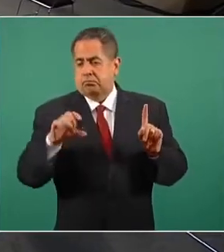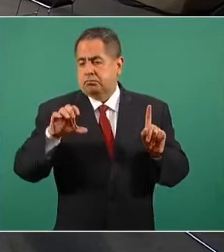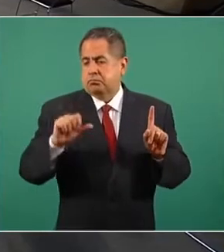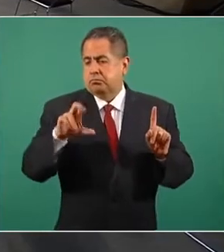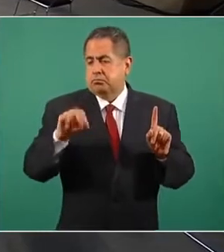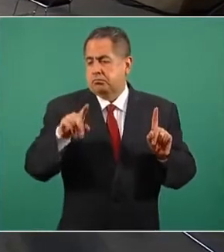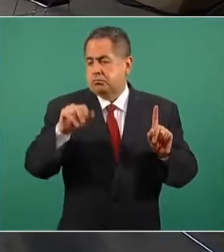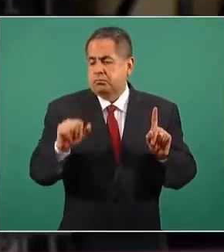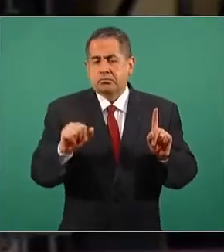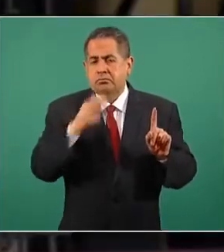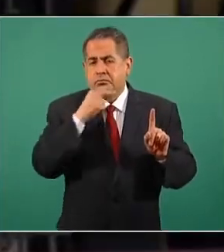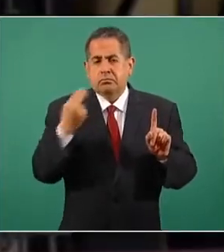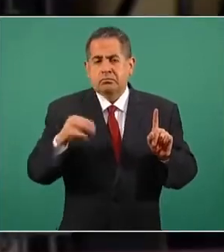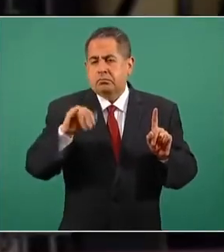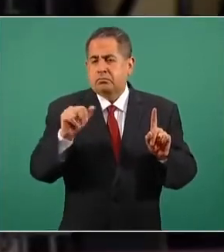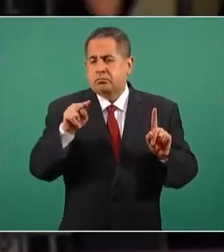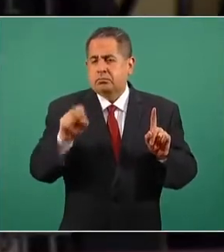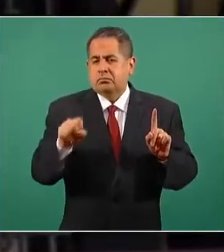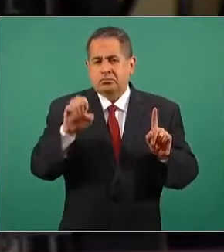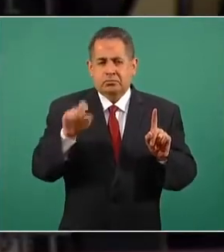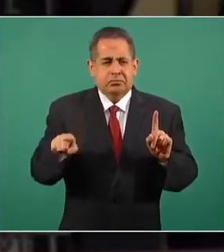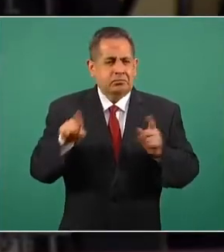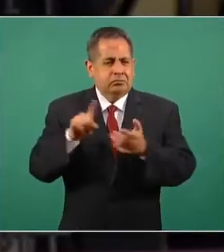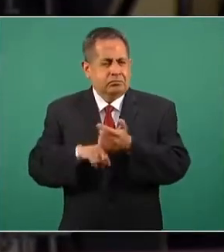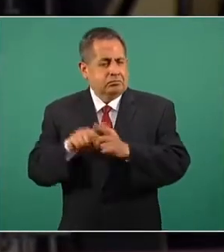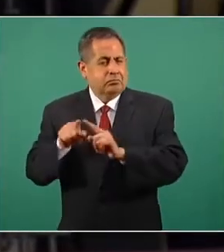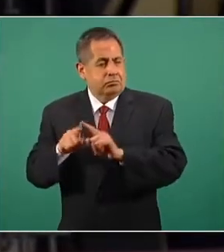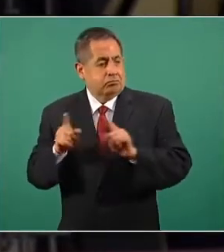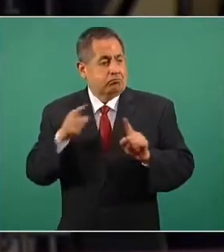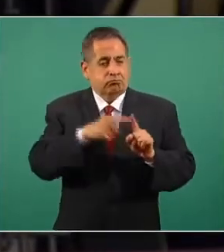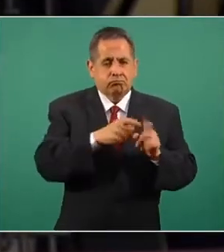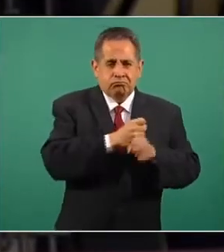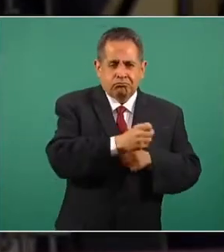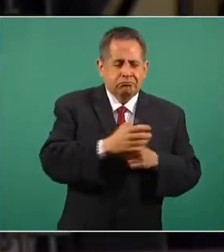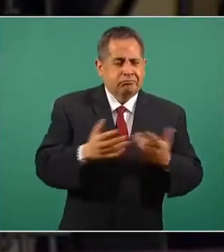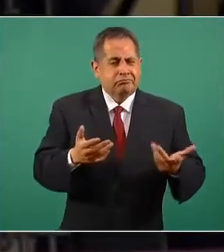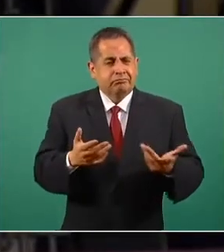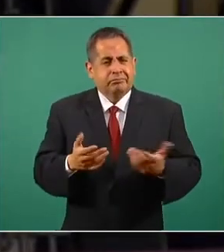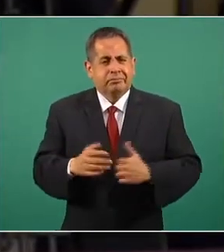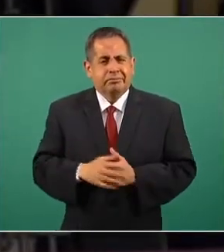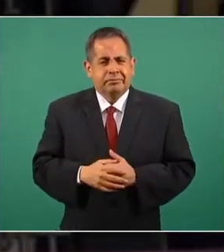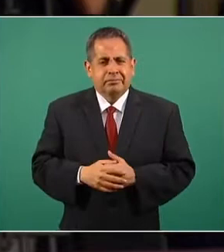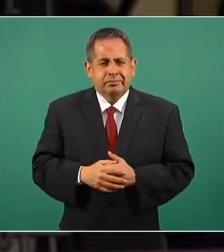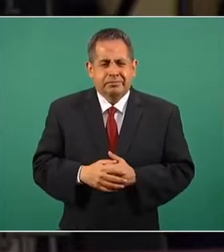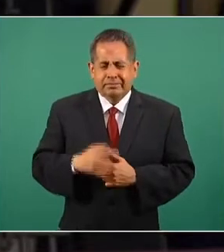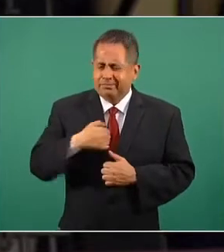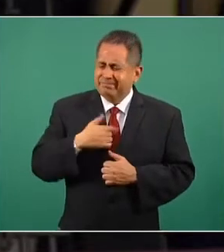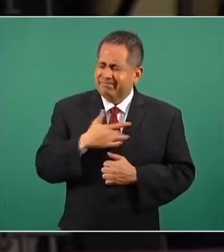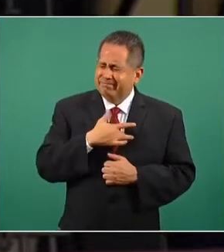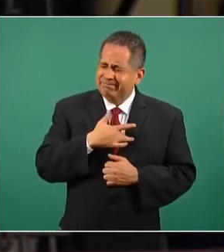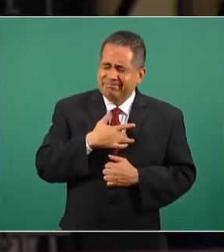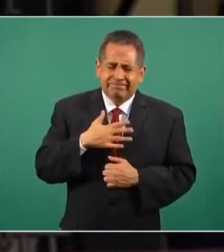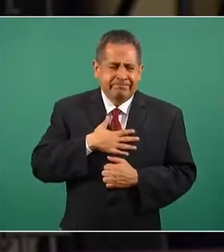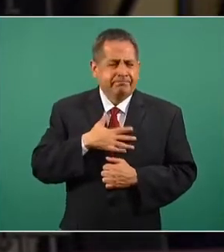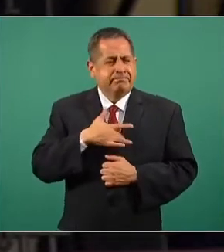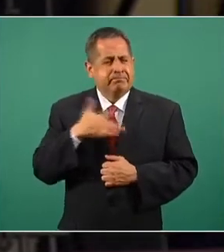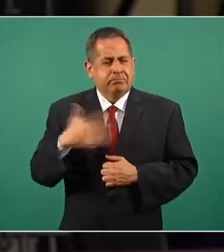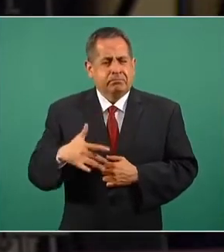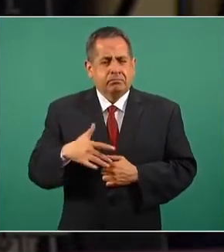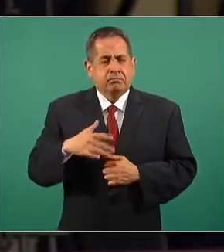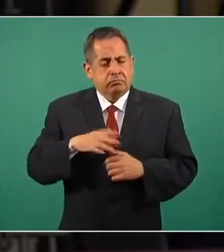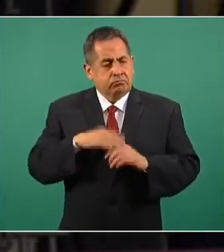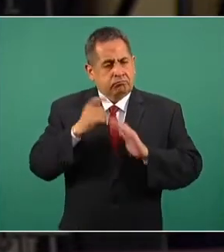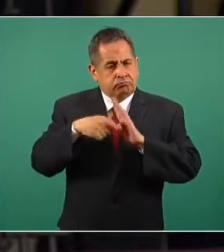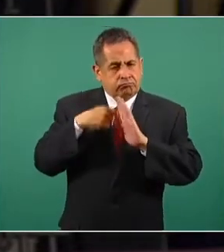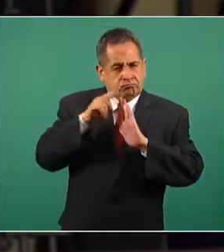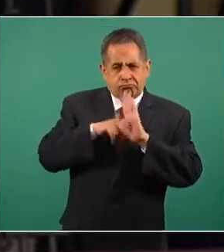Villano, Juan José Villano, papá antro de Hidalgo, y a mí me pudo, porque les mandé videos